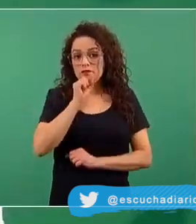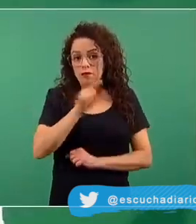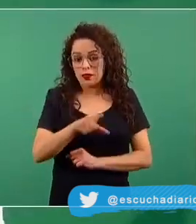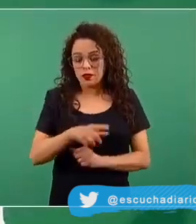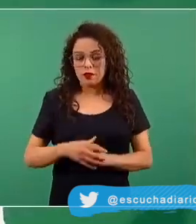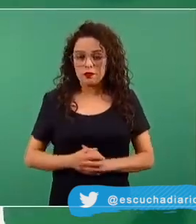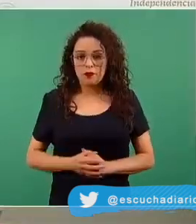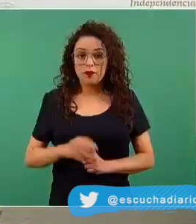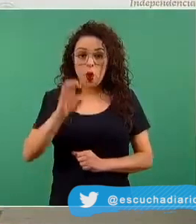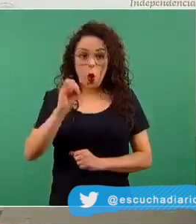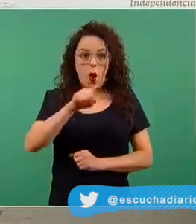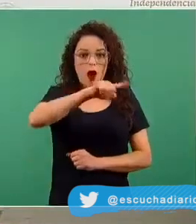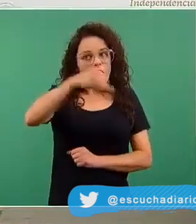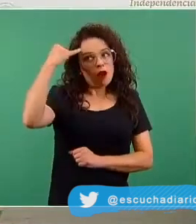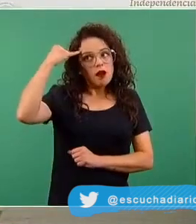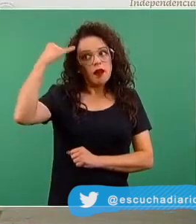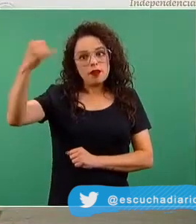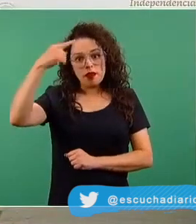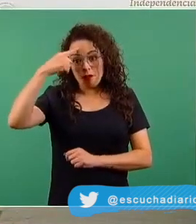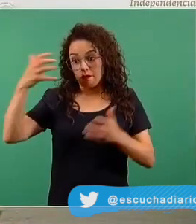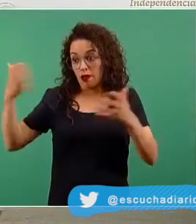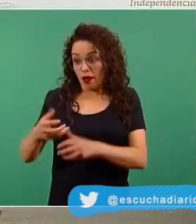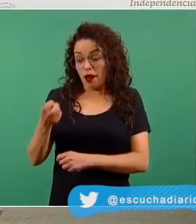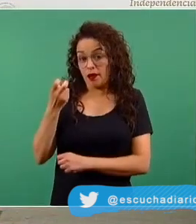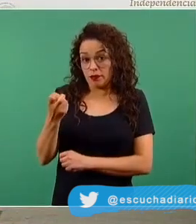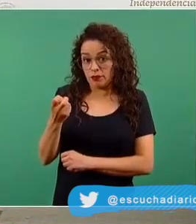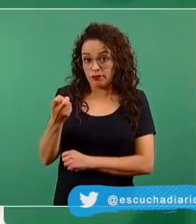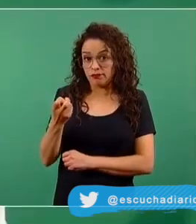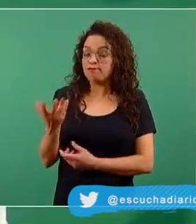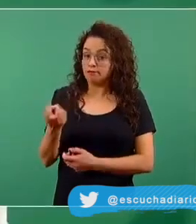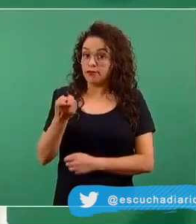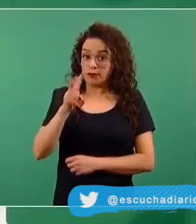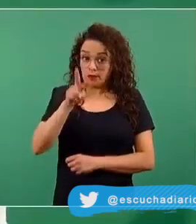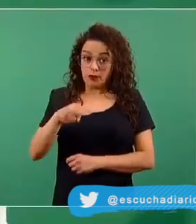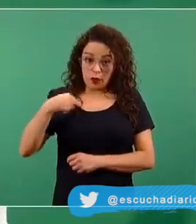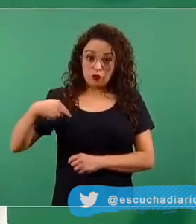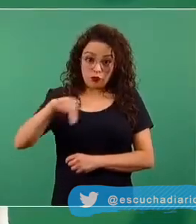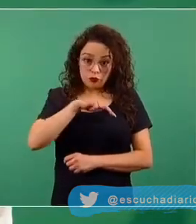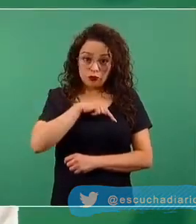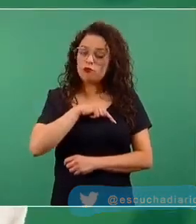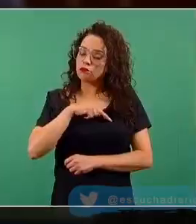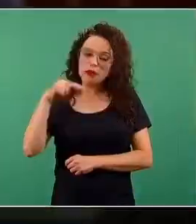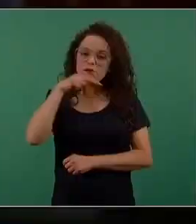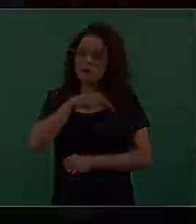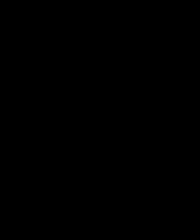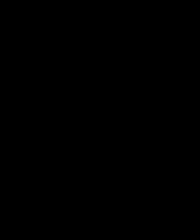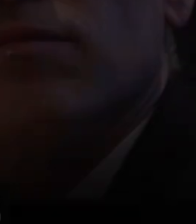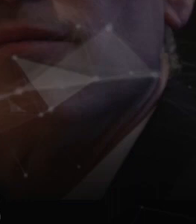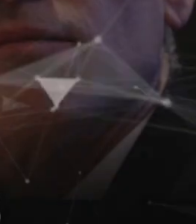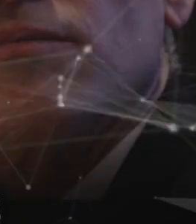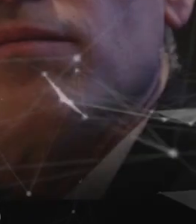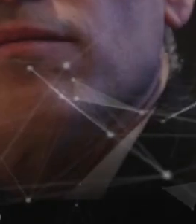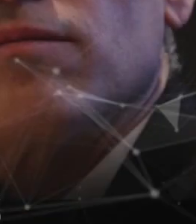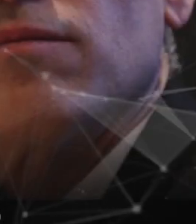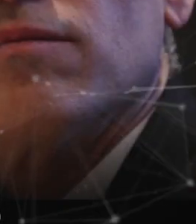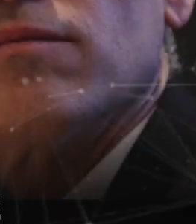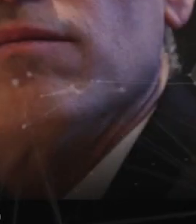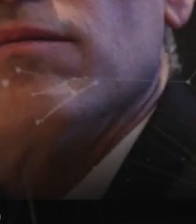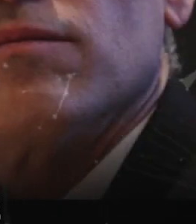como autores intelectuales. Entonces, vamos por todo y lo vamos a hacer lo más pronto posible. Serían nada más dos últimas preguntas.